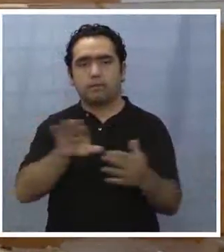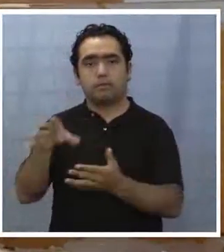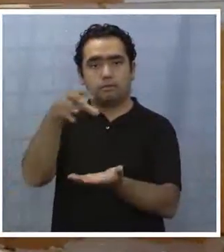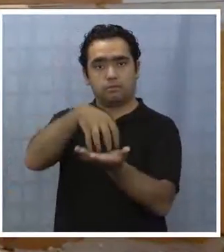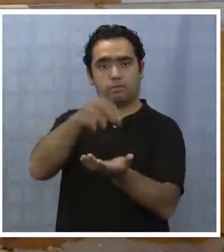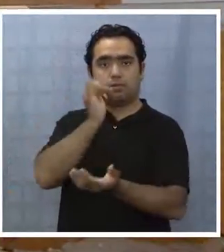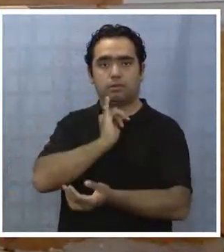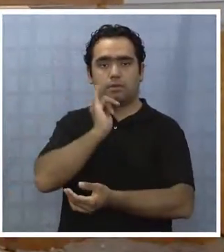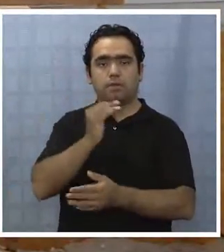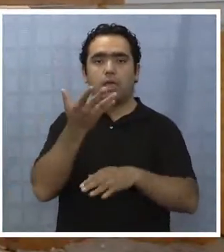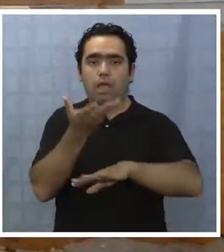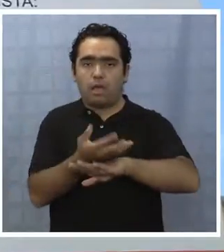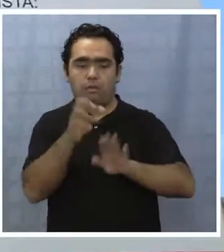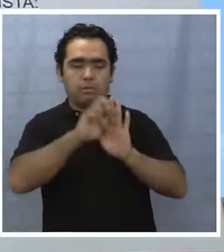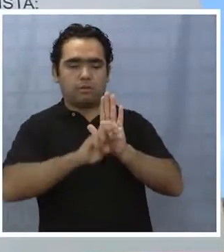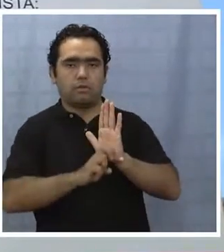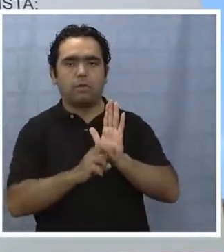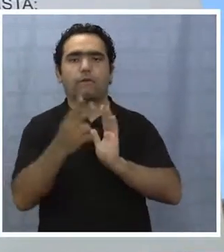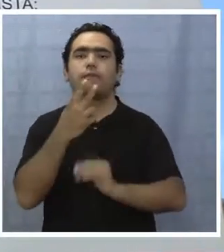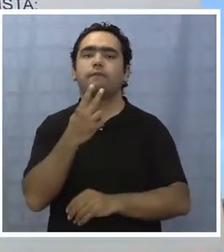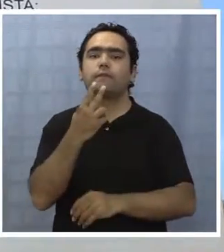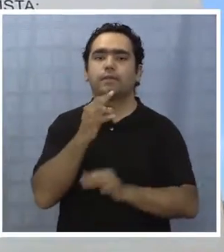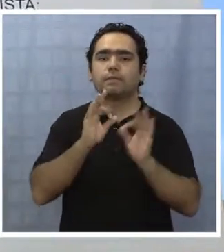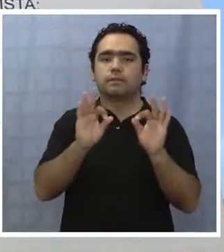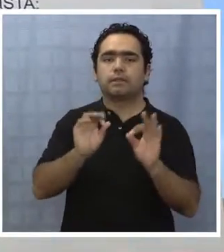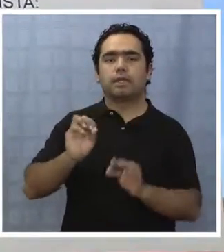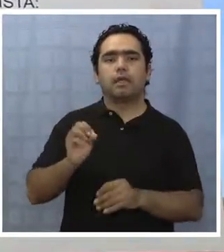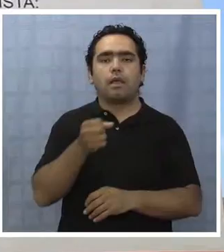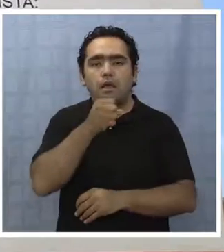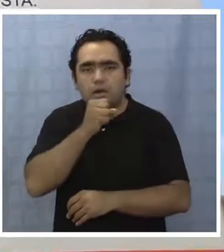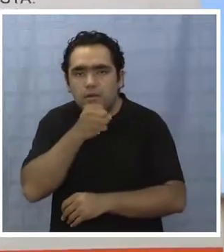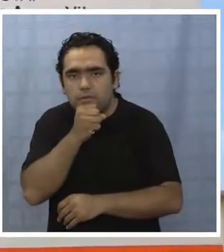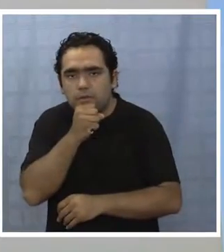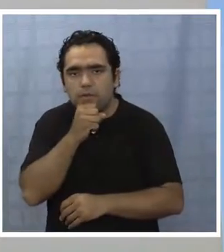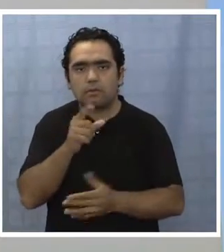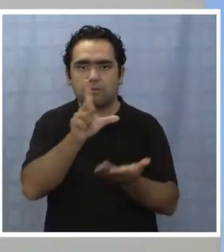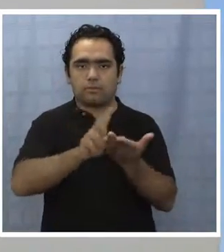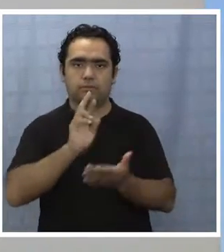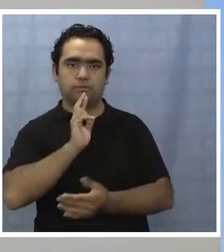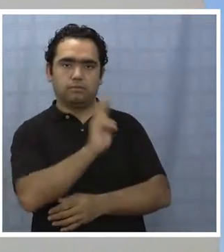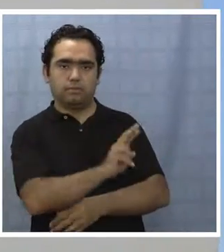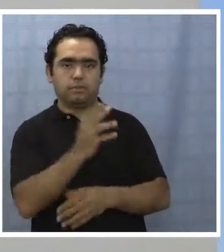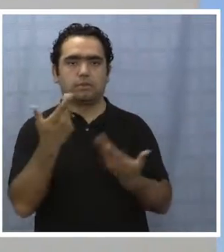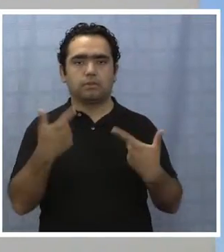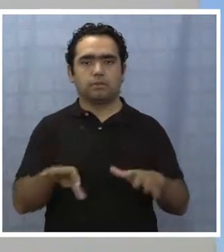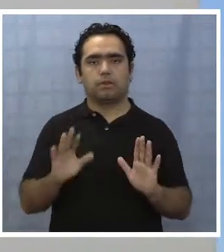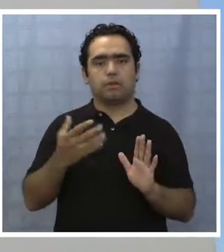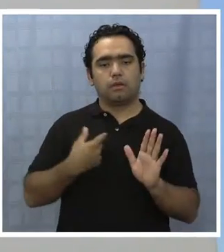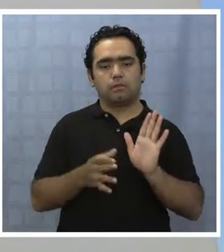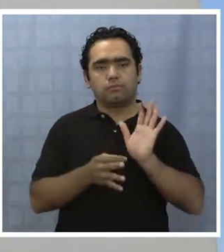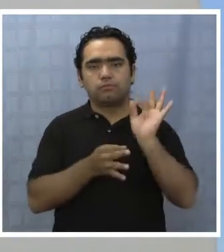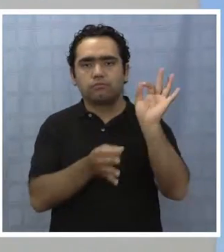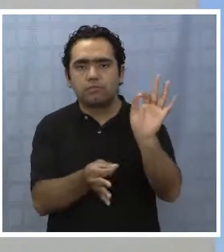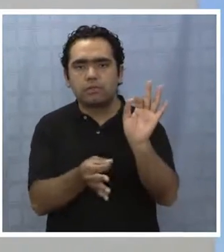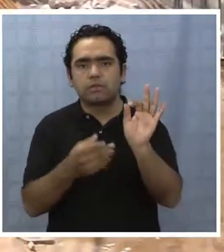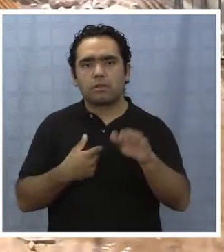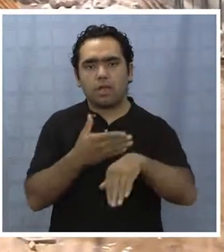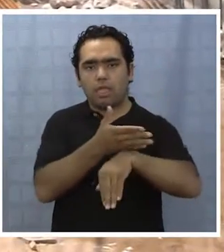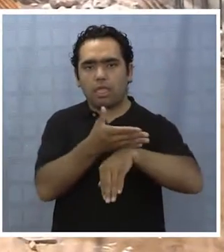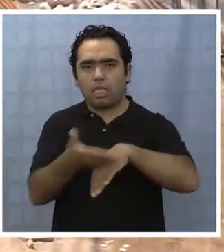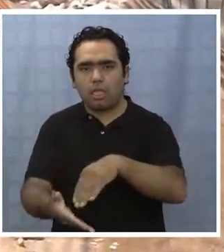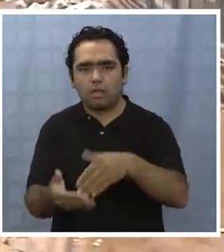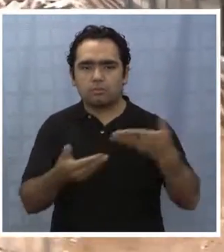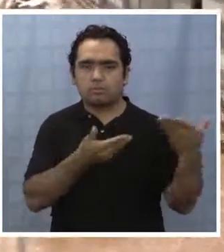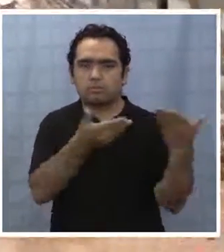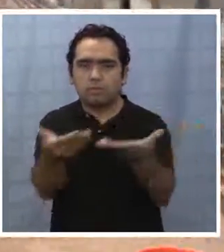existe un proyecto de viviendas especiales para personas de la tercera edad en el sector sur, que ha presentado un serio retraso en su entrega.